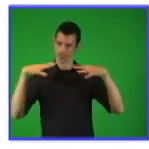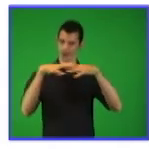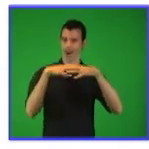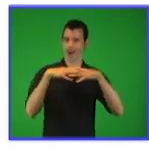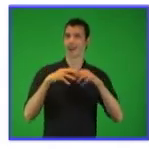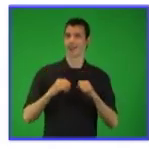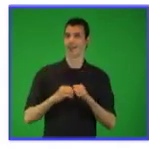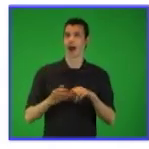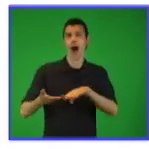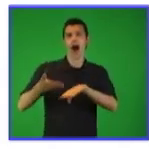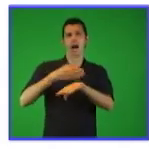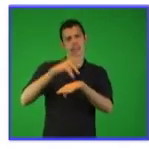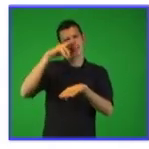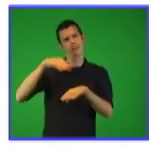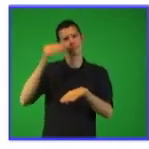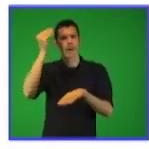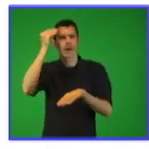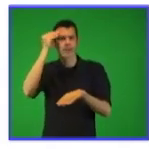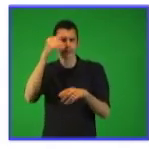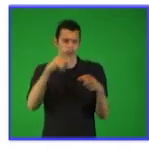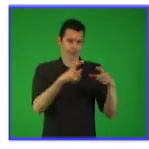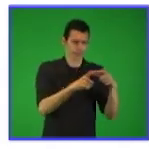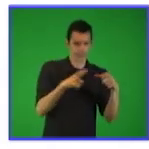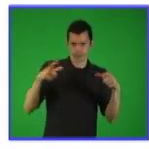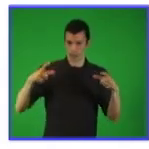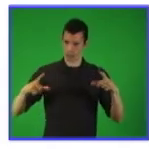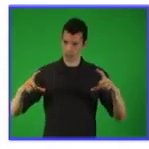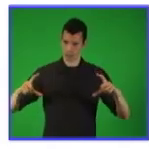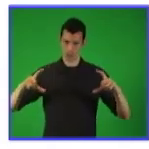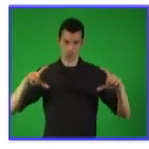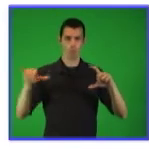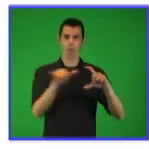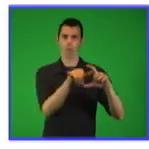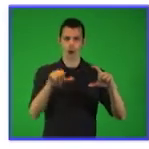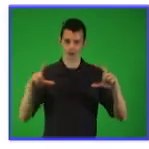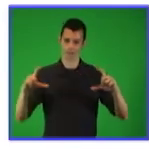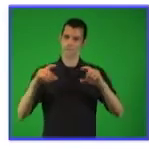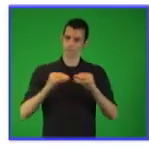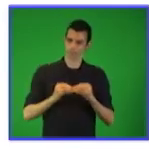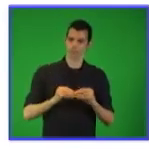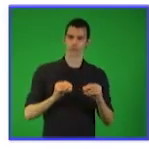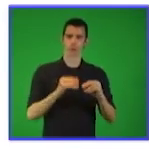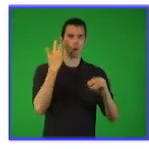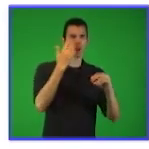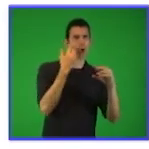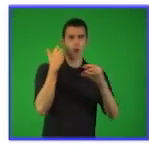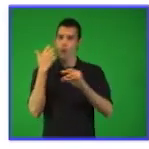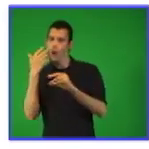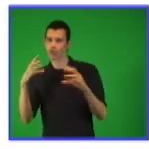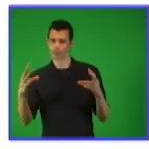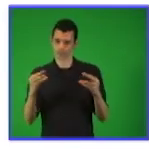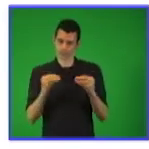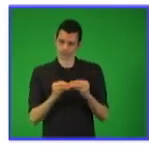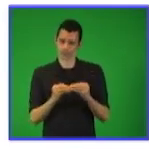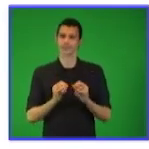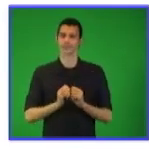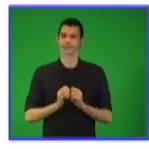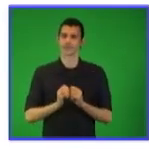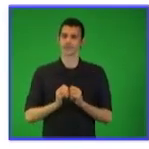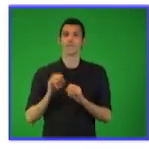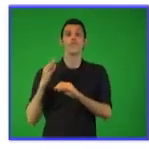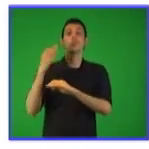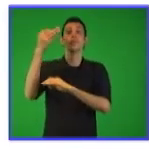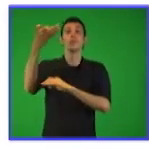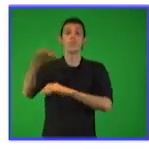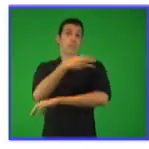superior se amplía la definición de función como conjunto de pares ordenados.